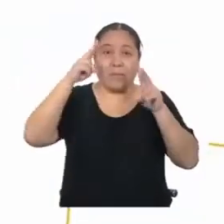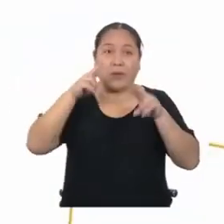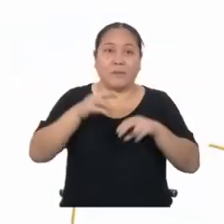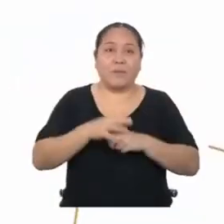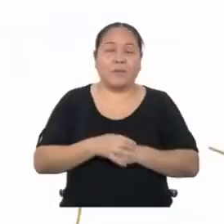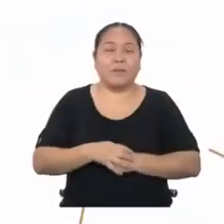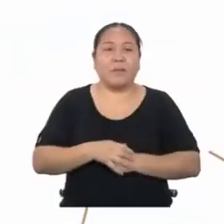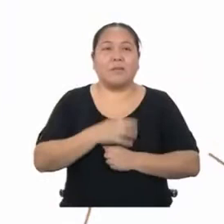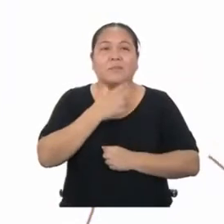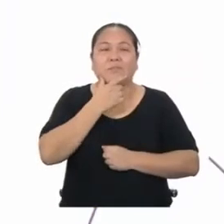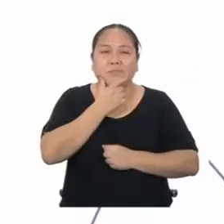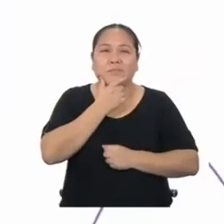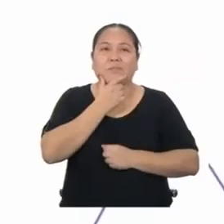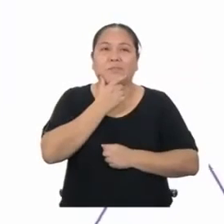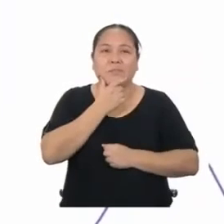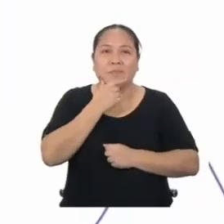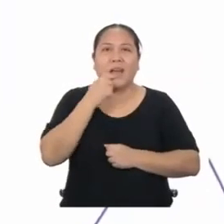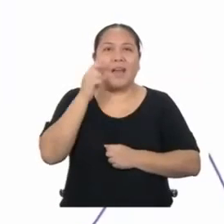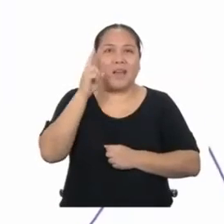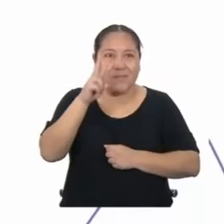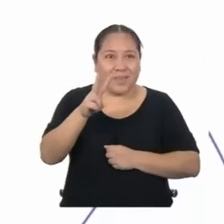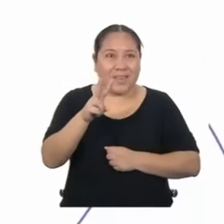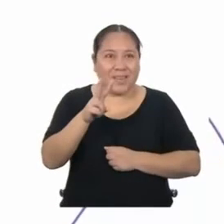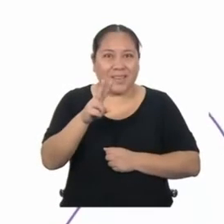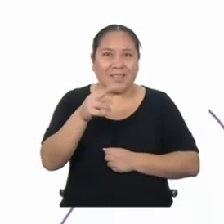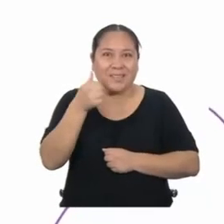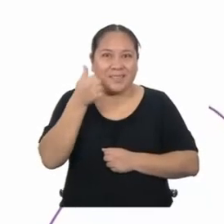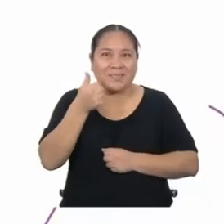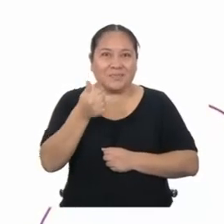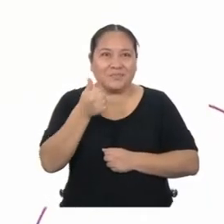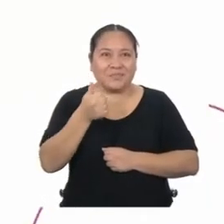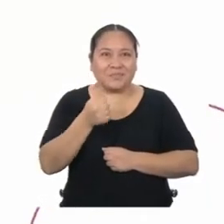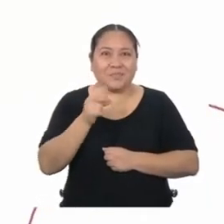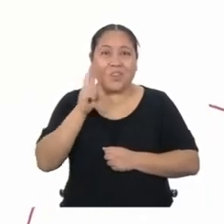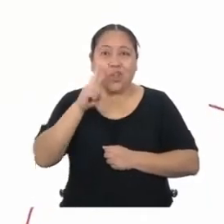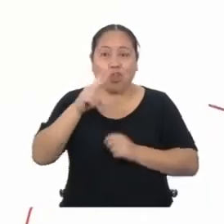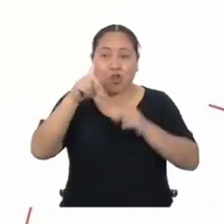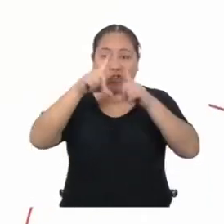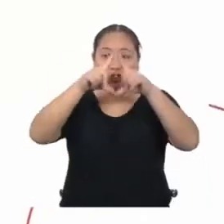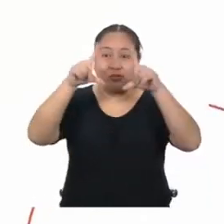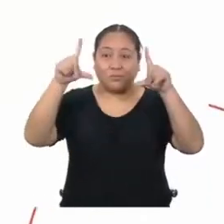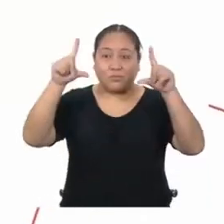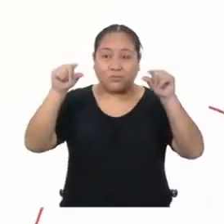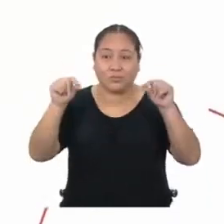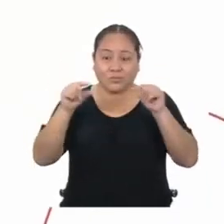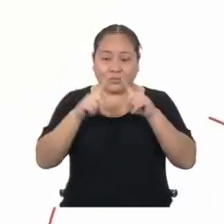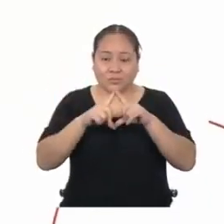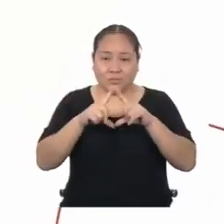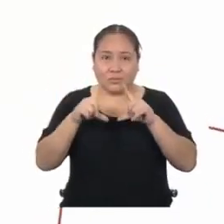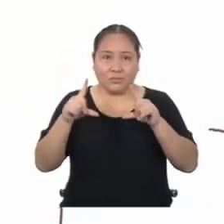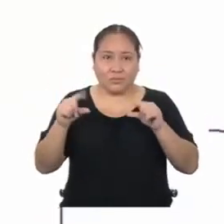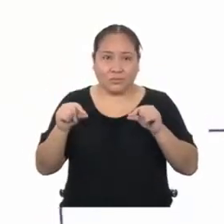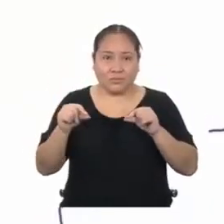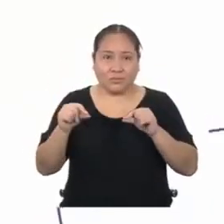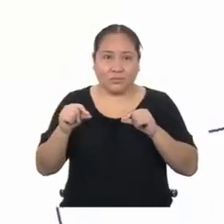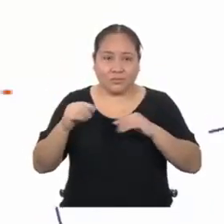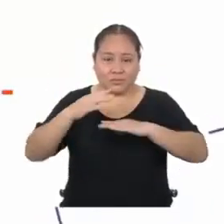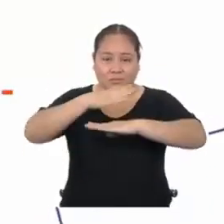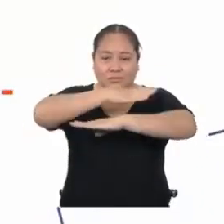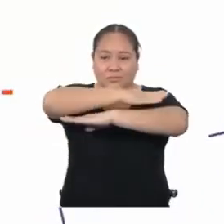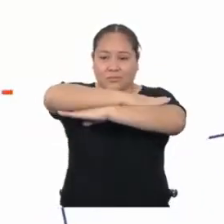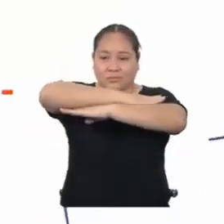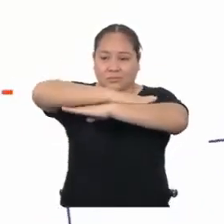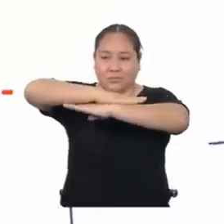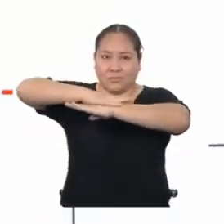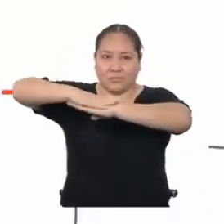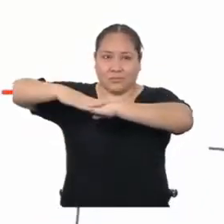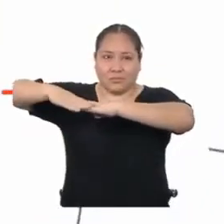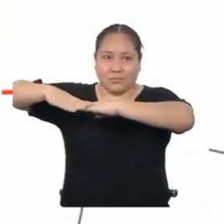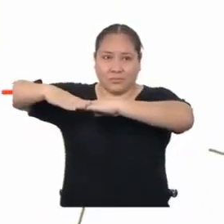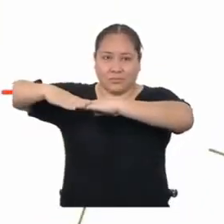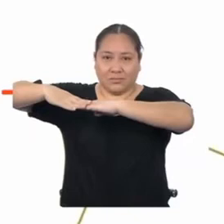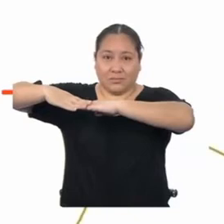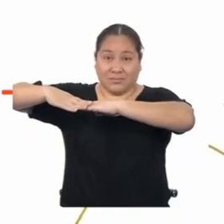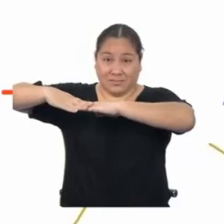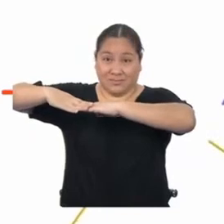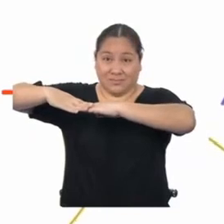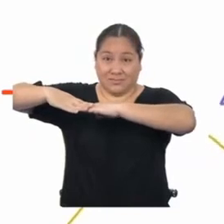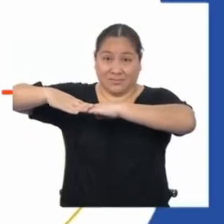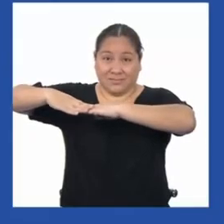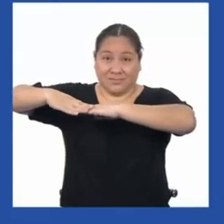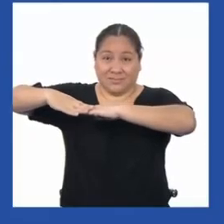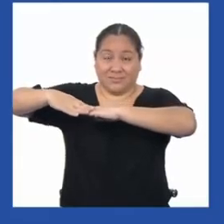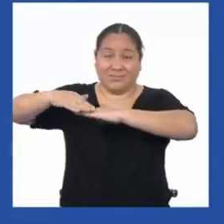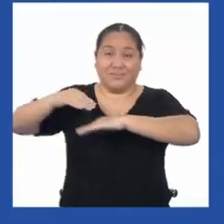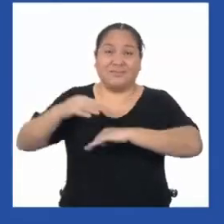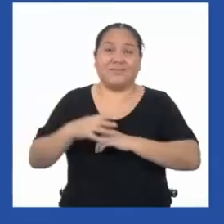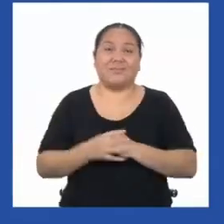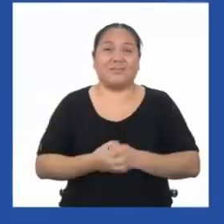Ya las veo. ¿Ustedes las ven? Son dos rectángulos. Si trazamos una línea auxiliar justo ahí, entre la cancha y la entrada.